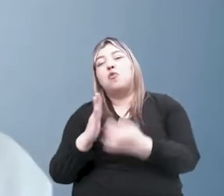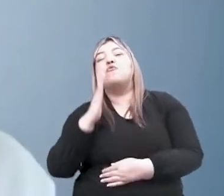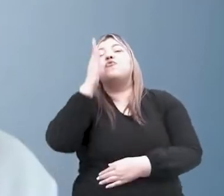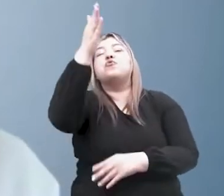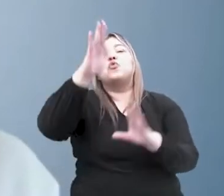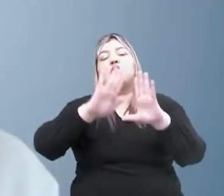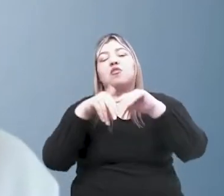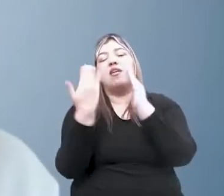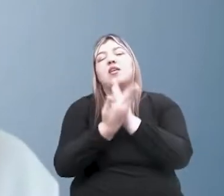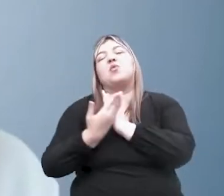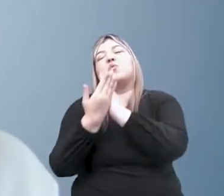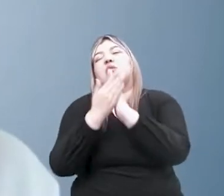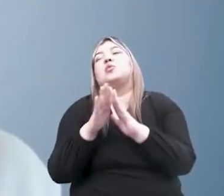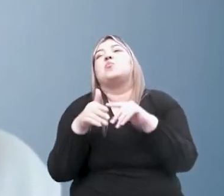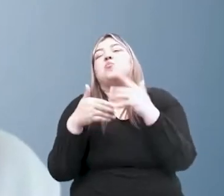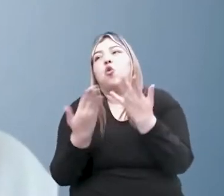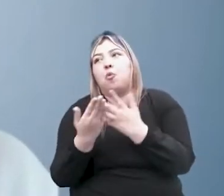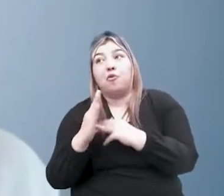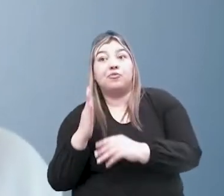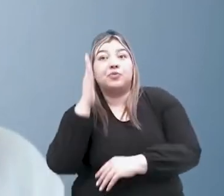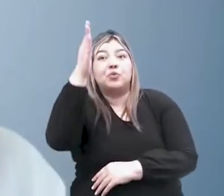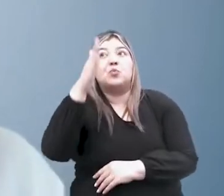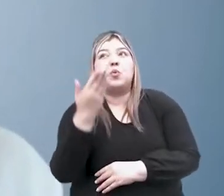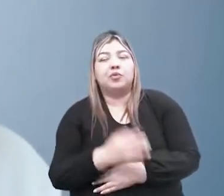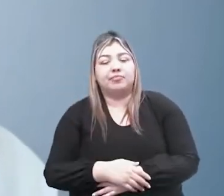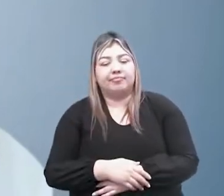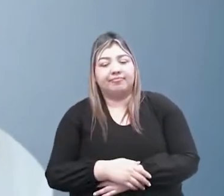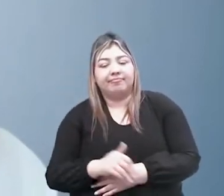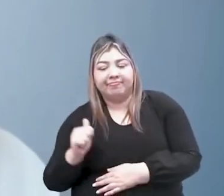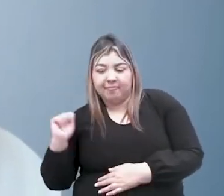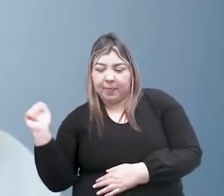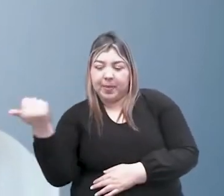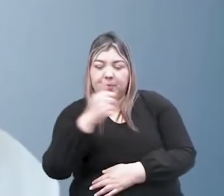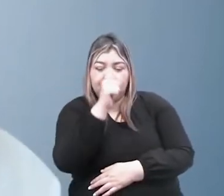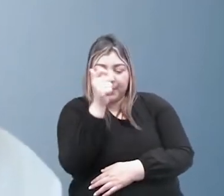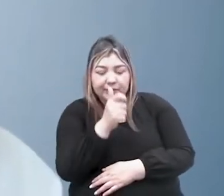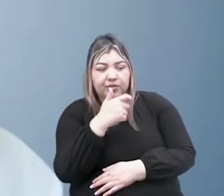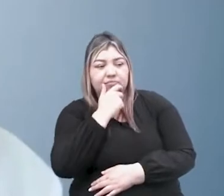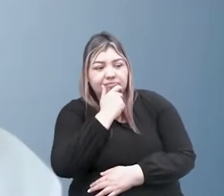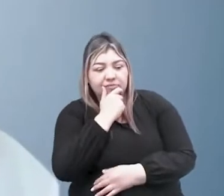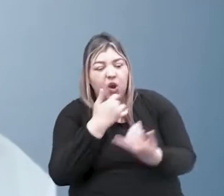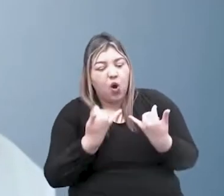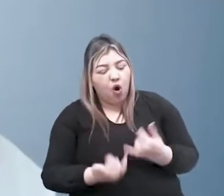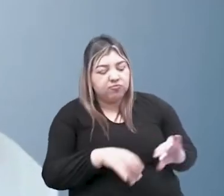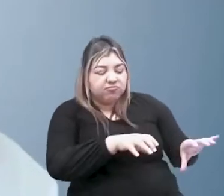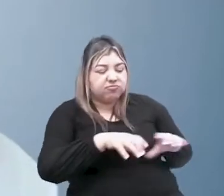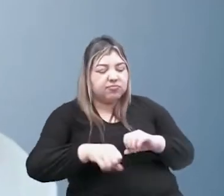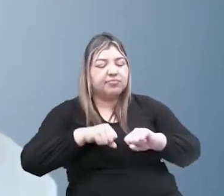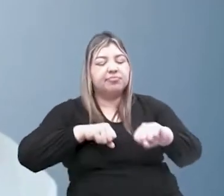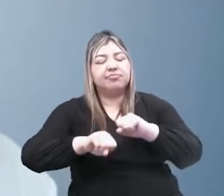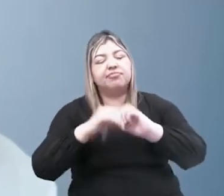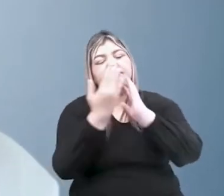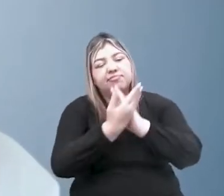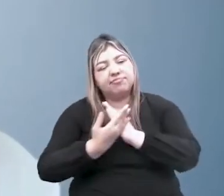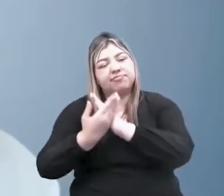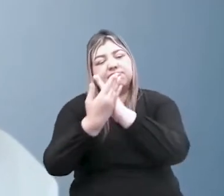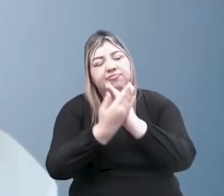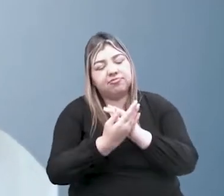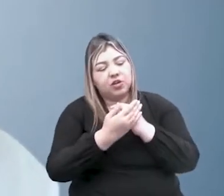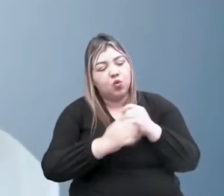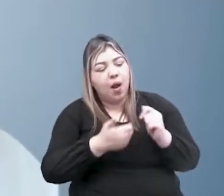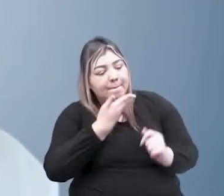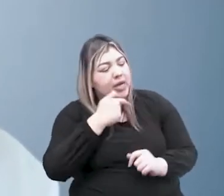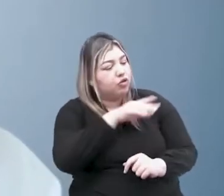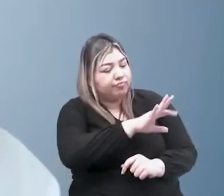La primera pregunta que se hicieron fue, de lo que estamos haciendo hoy en educación, ¿qué deberíamos seguir haciendo?